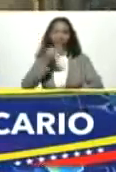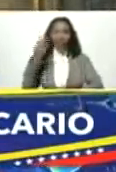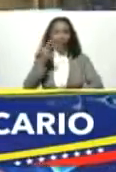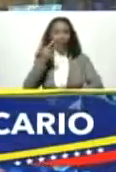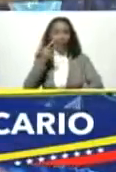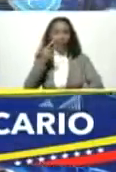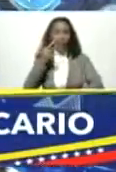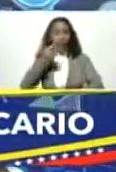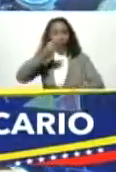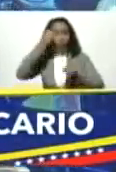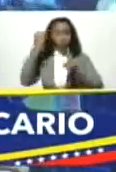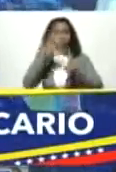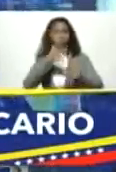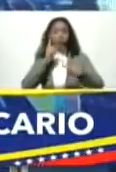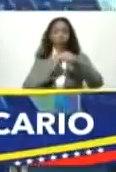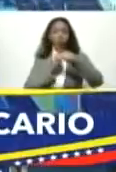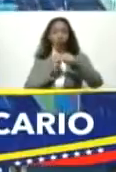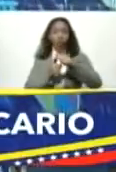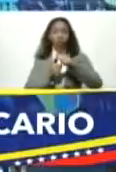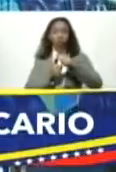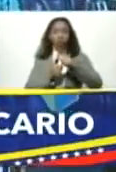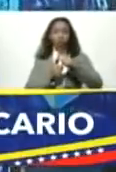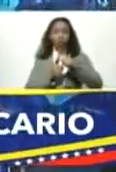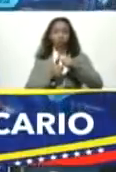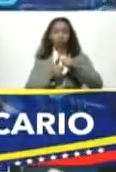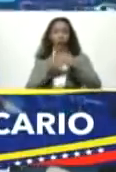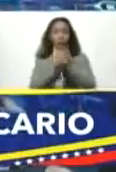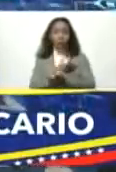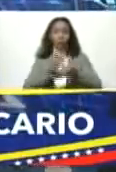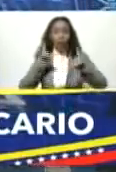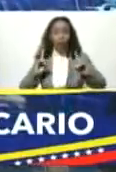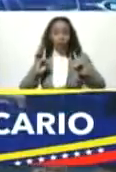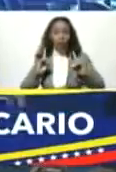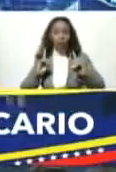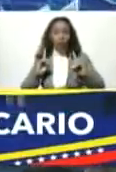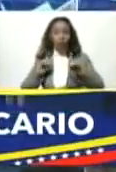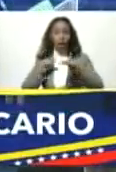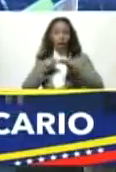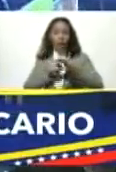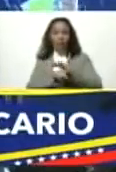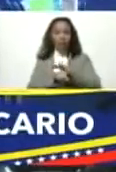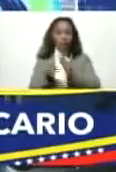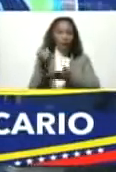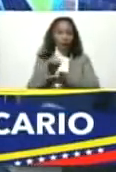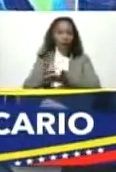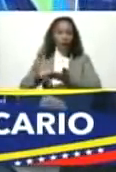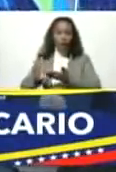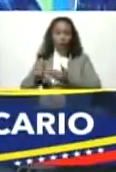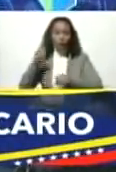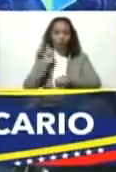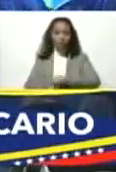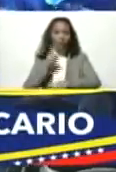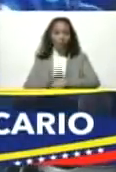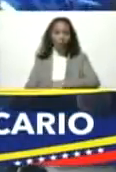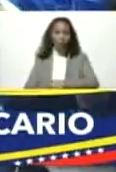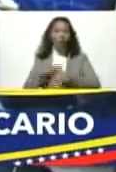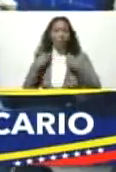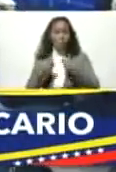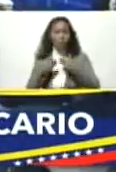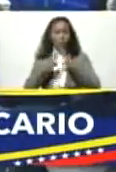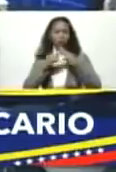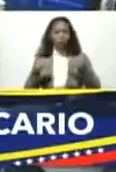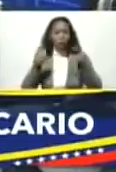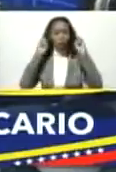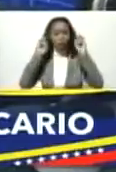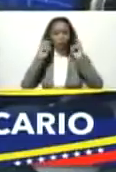impacten positivamente en la democratización y el acceso al crédito a tiempo para todos los